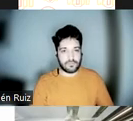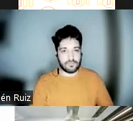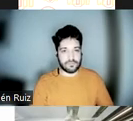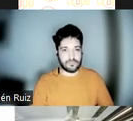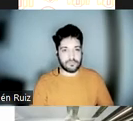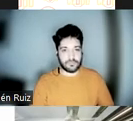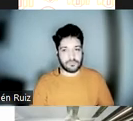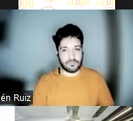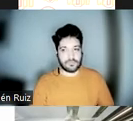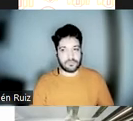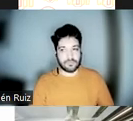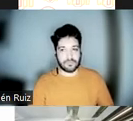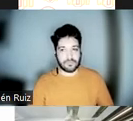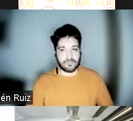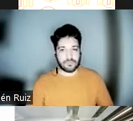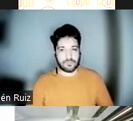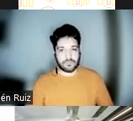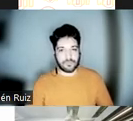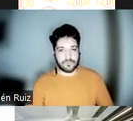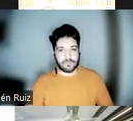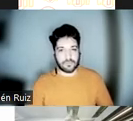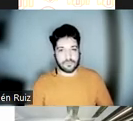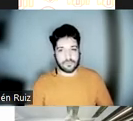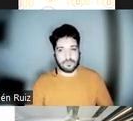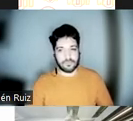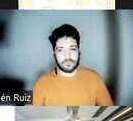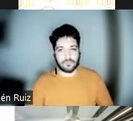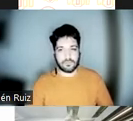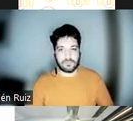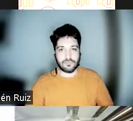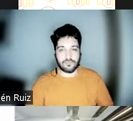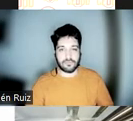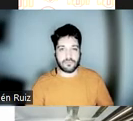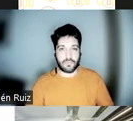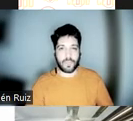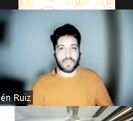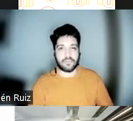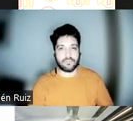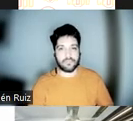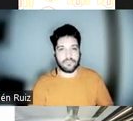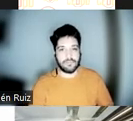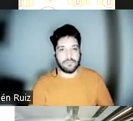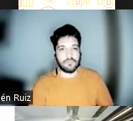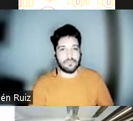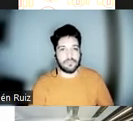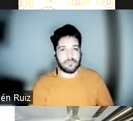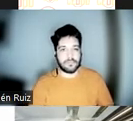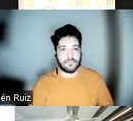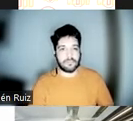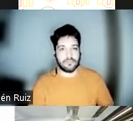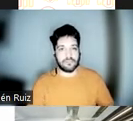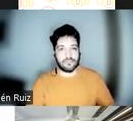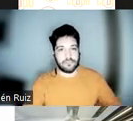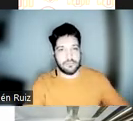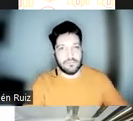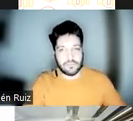comprendíamos por qué ahora sí y antes no, pero ciertamente así fue. Pero bueno, hay que aprovechar el